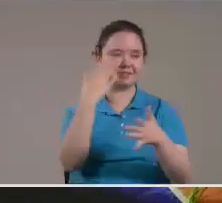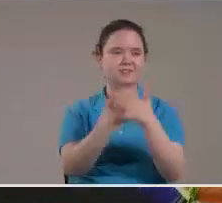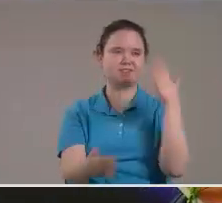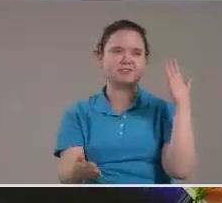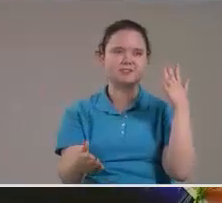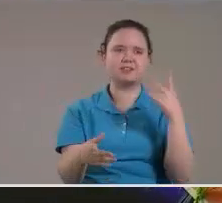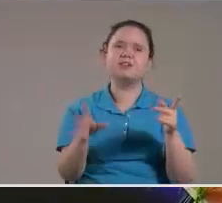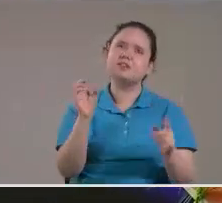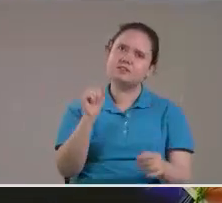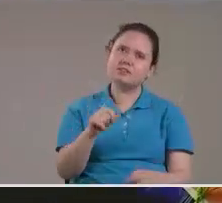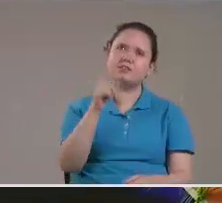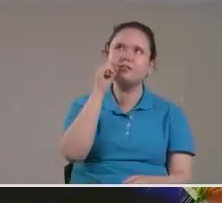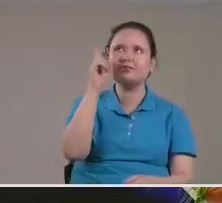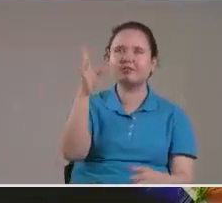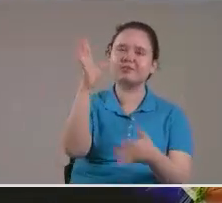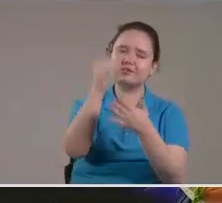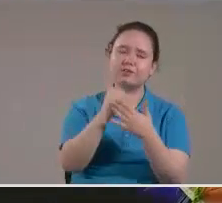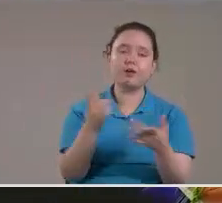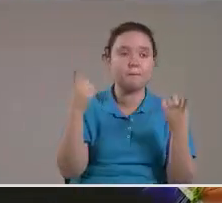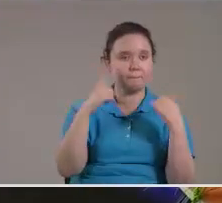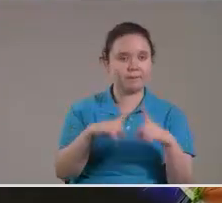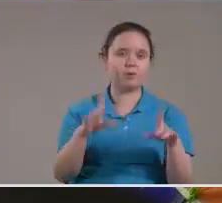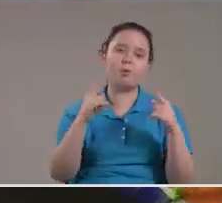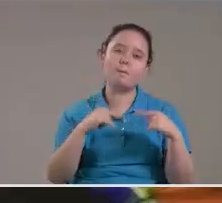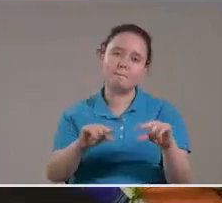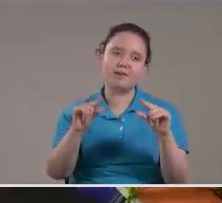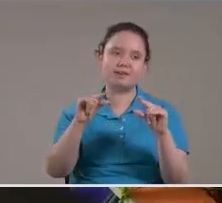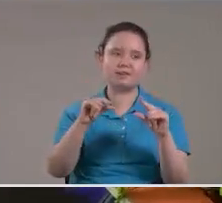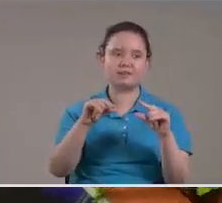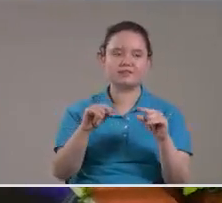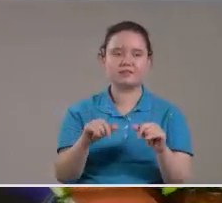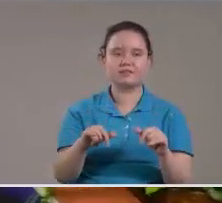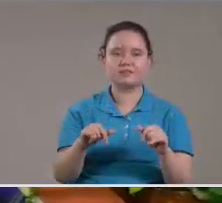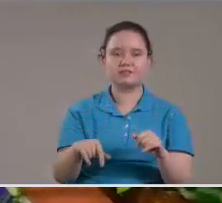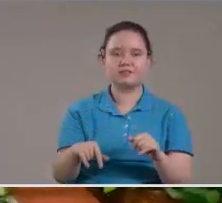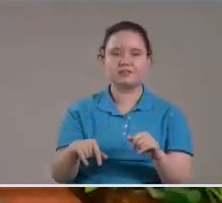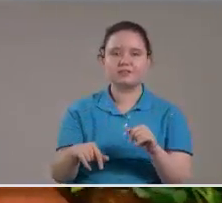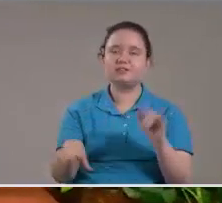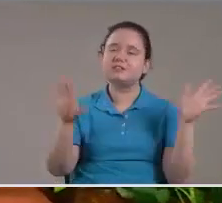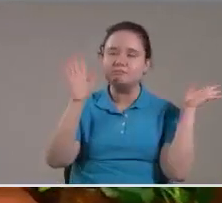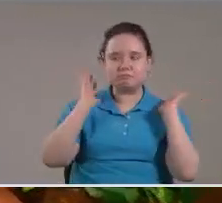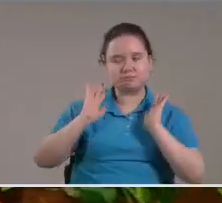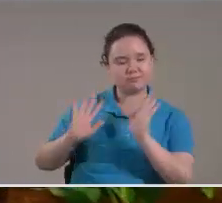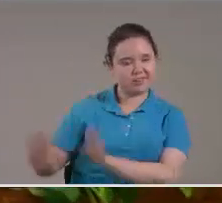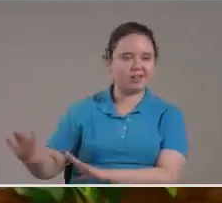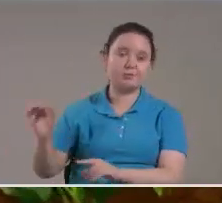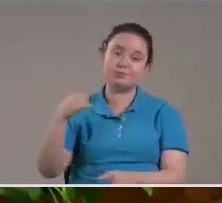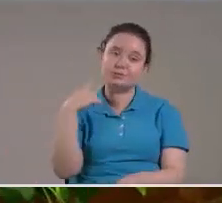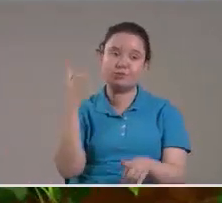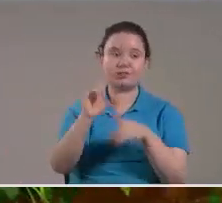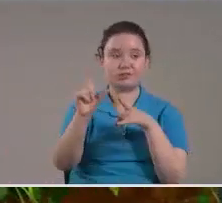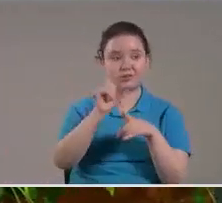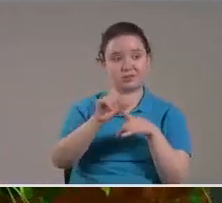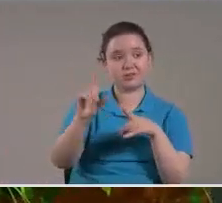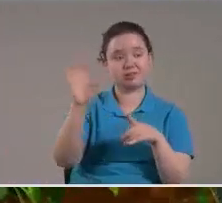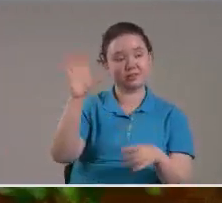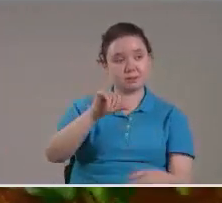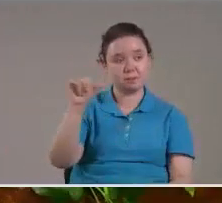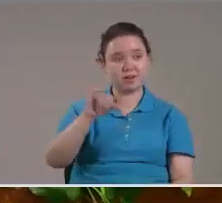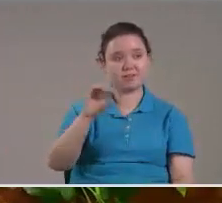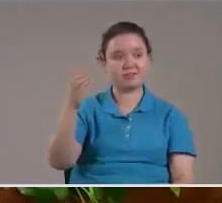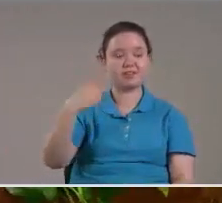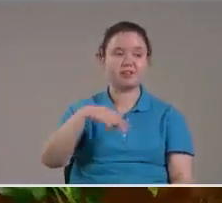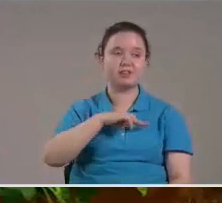Primero Dios Que sí Pero mientras Tanto Botemos Toda El lastre La basura Las cosas